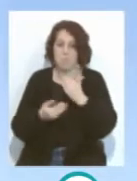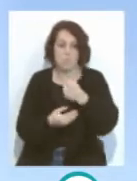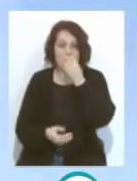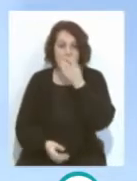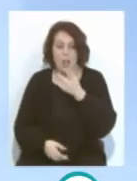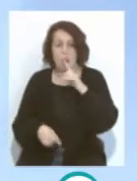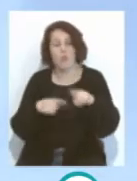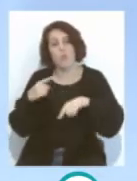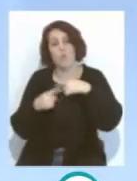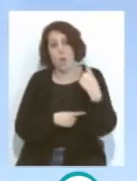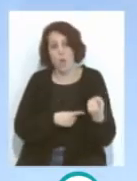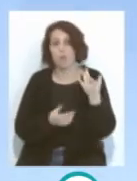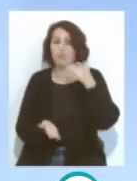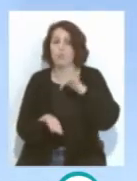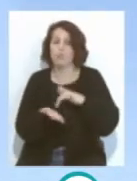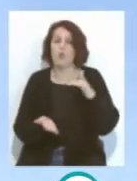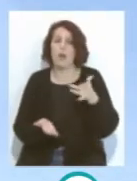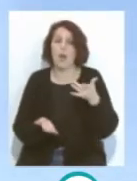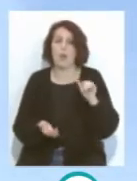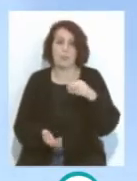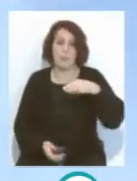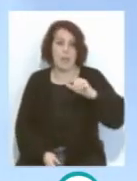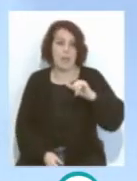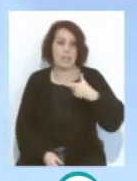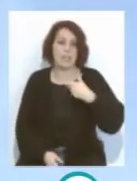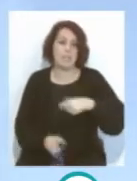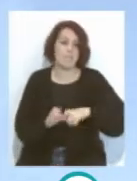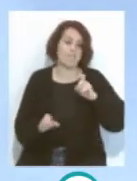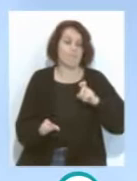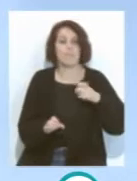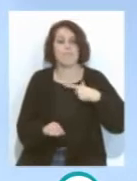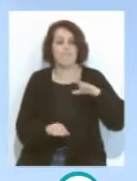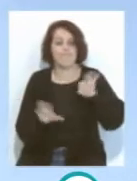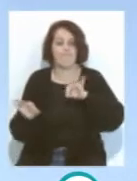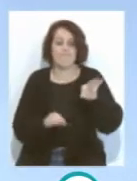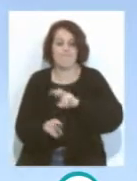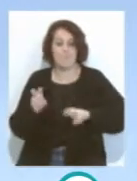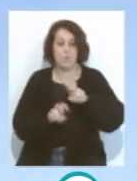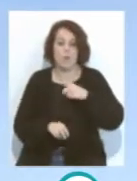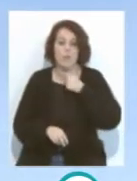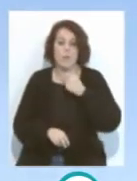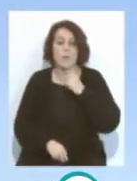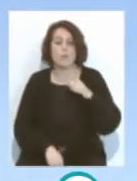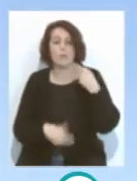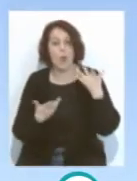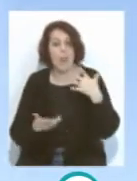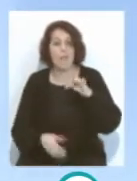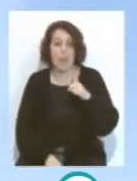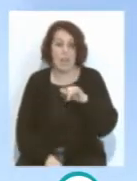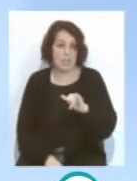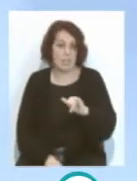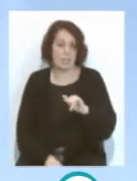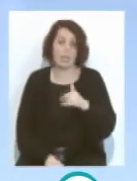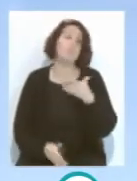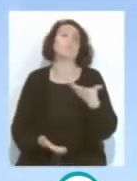Luego ya al caerse José Mari se buscó algunas alternativas, la que más gustó fue la de Fali, pero